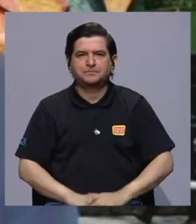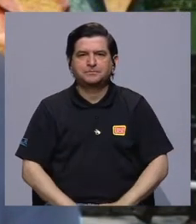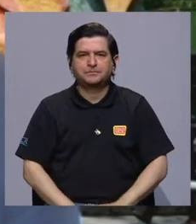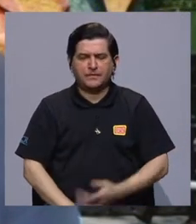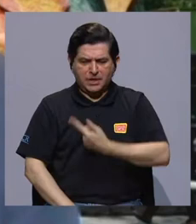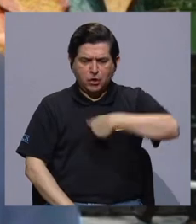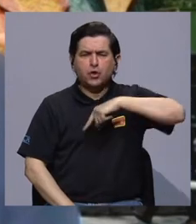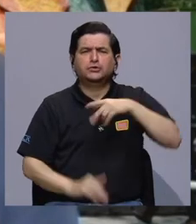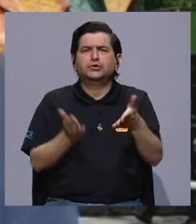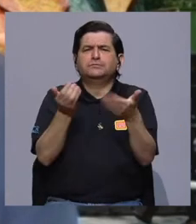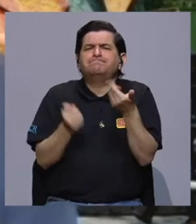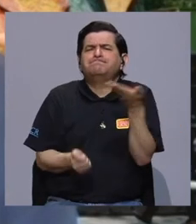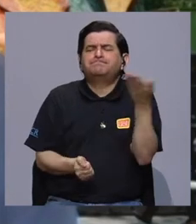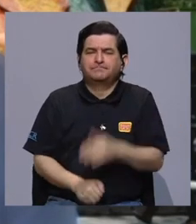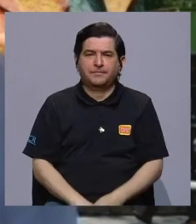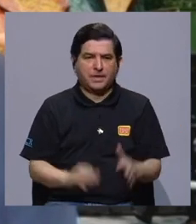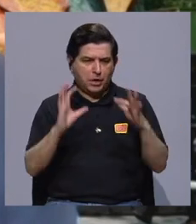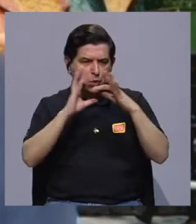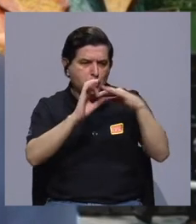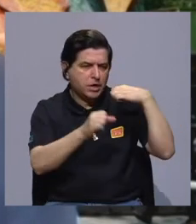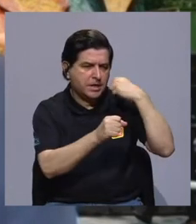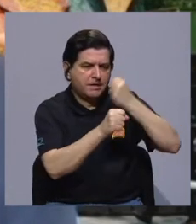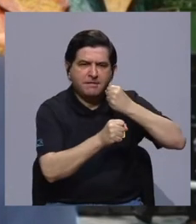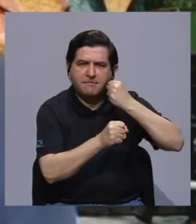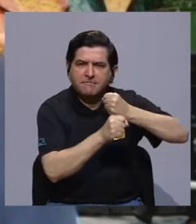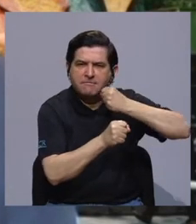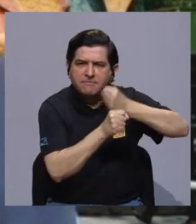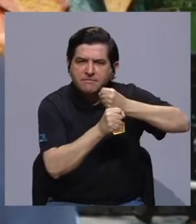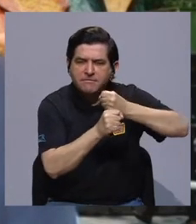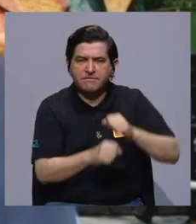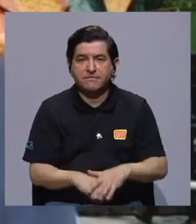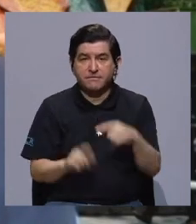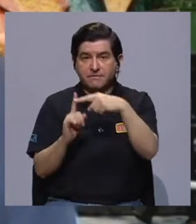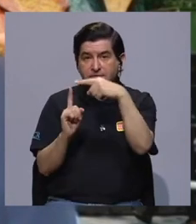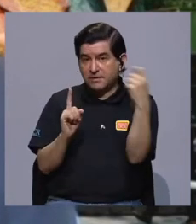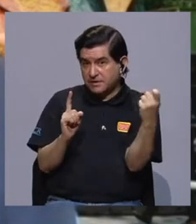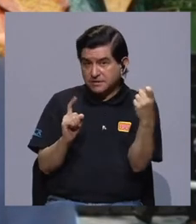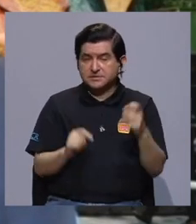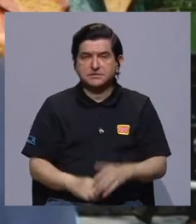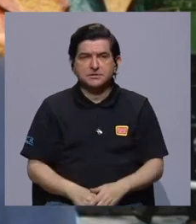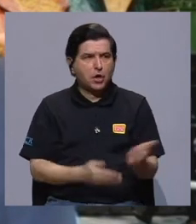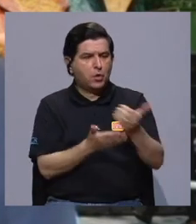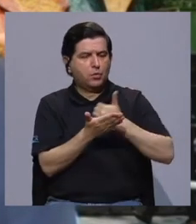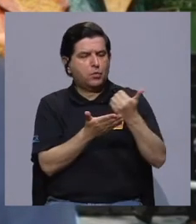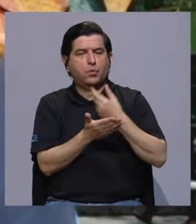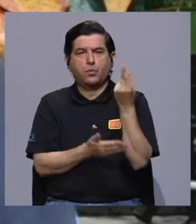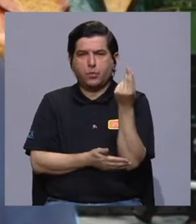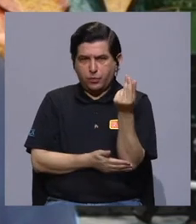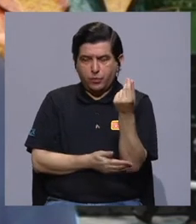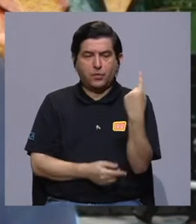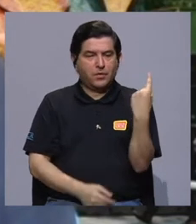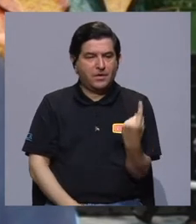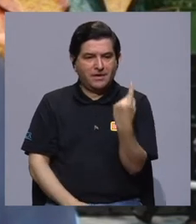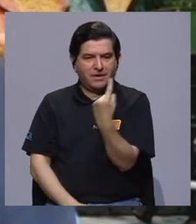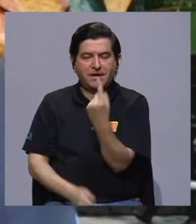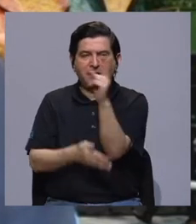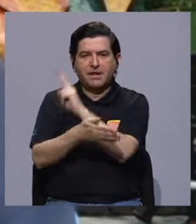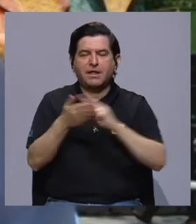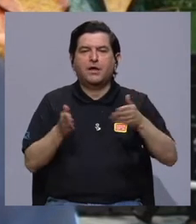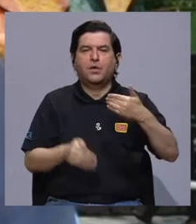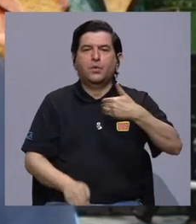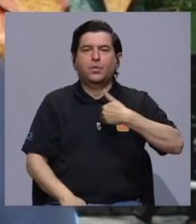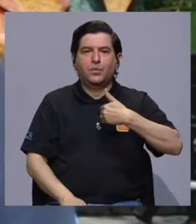Lo que buscamos es articular el esfuerzo, es a partir de los recursos que cada